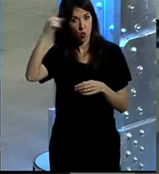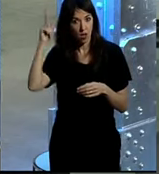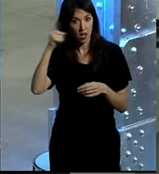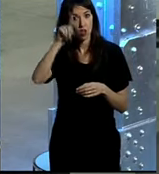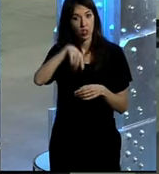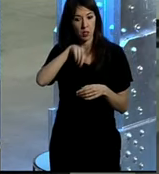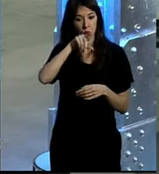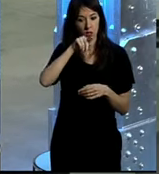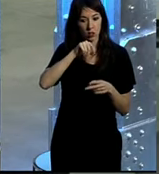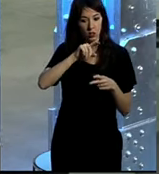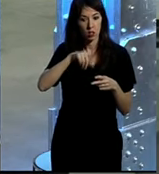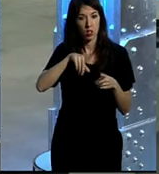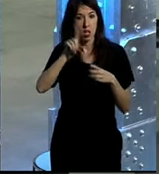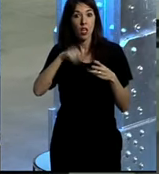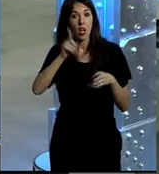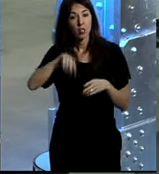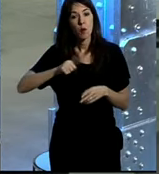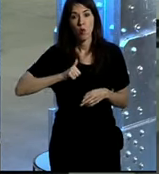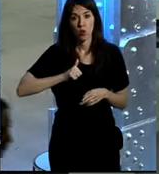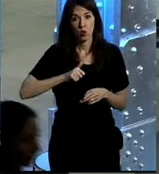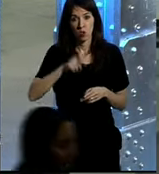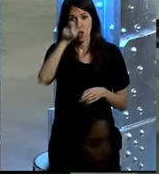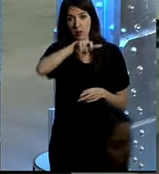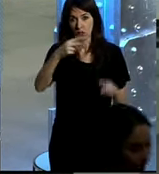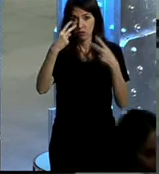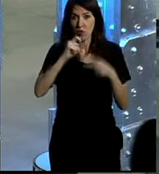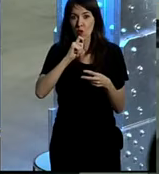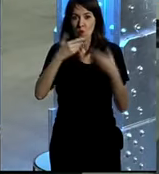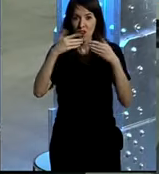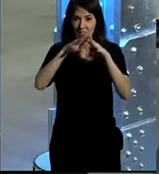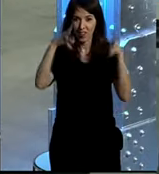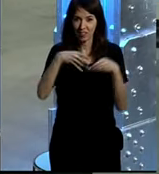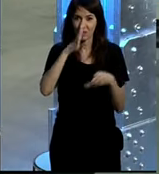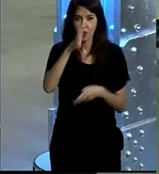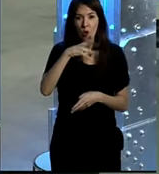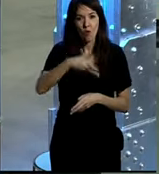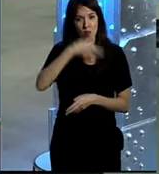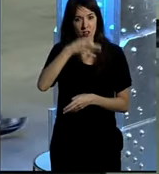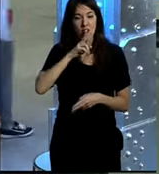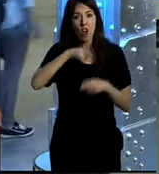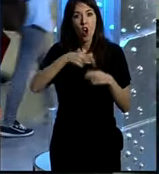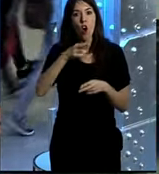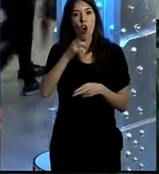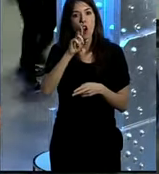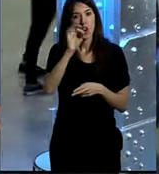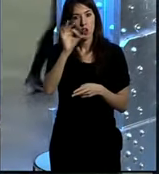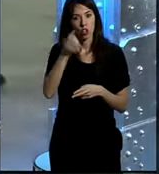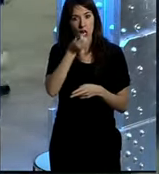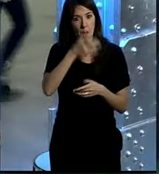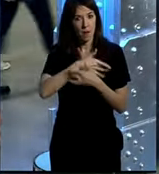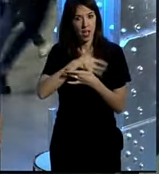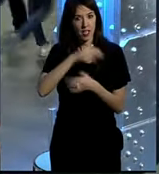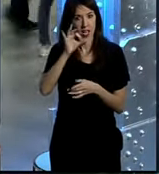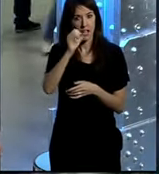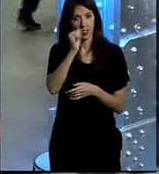Tuenti. Aprovecho también la oportunidad para todos aquellos que nos están siguiendo a través de streaming en esta tarde. Mi nombre es Rosa María Sainz y soy gerente